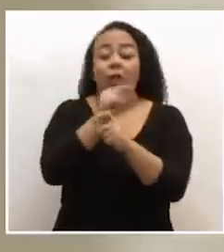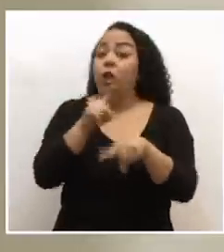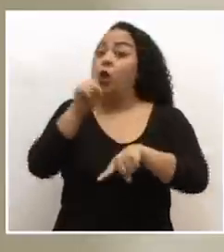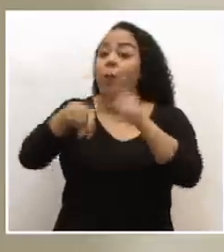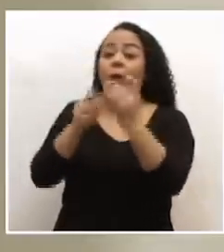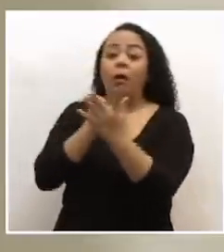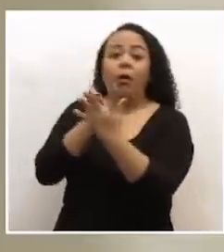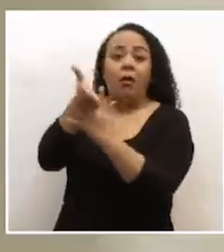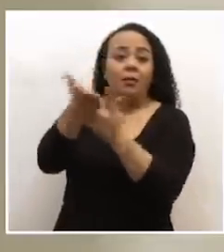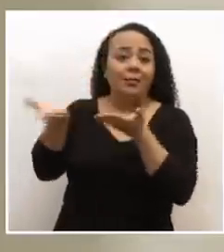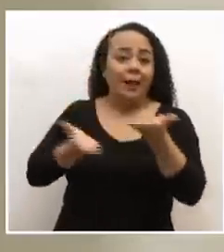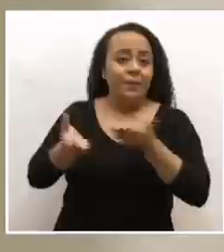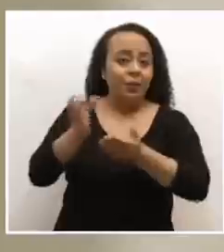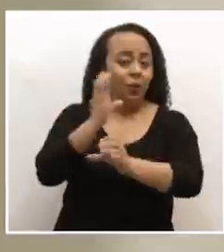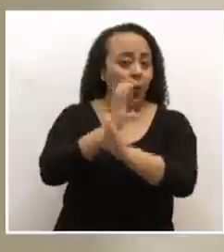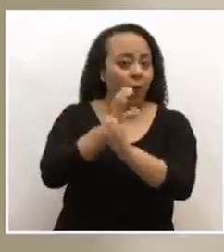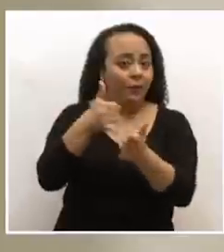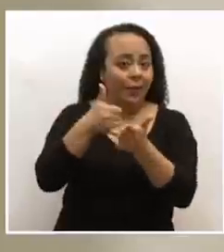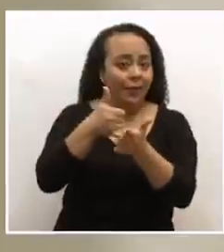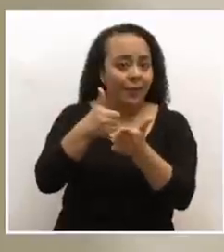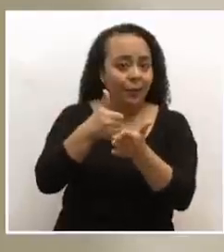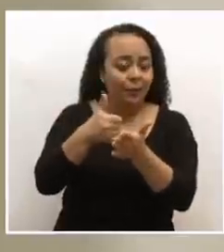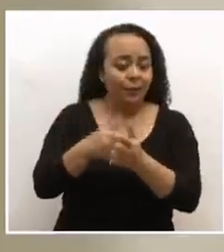tener acceso a los servicios de cuidados intensivos.